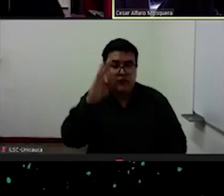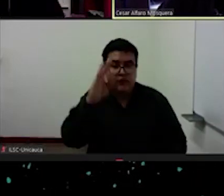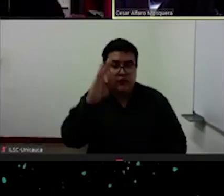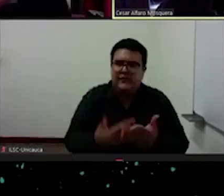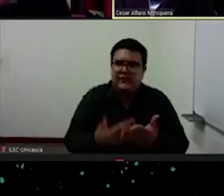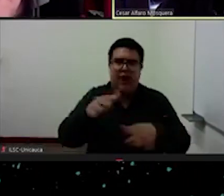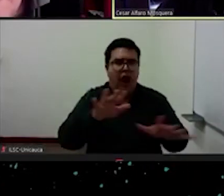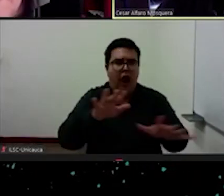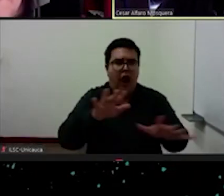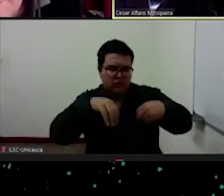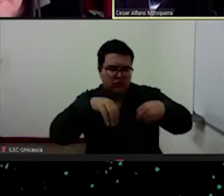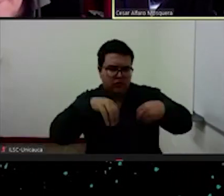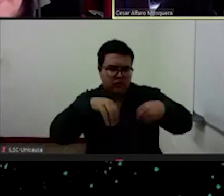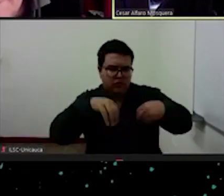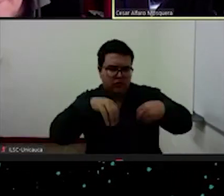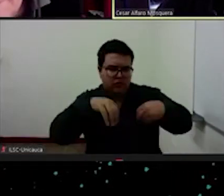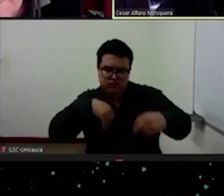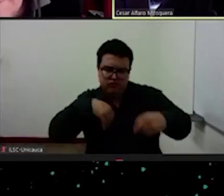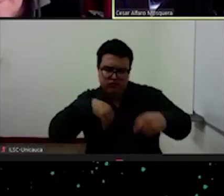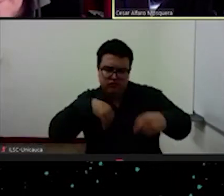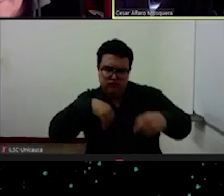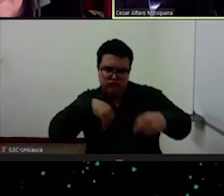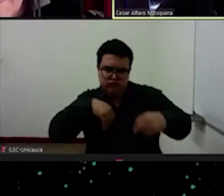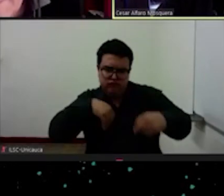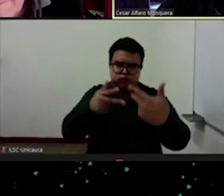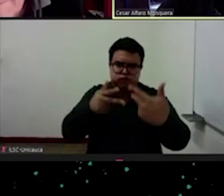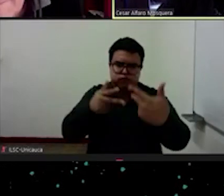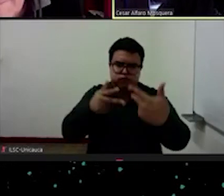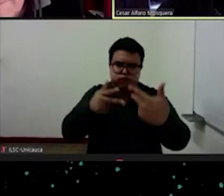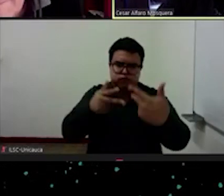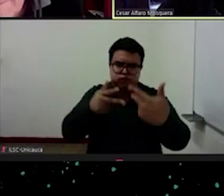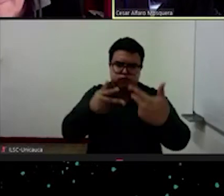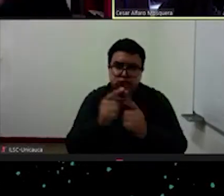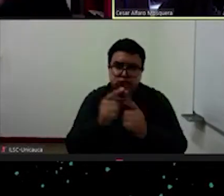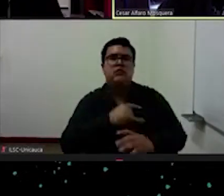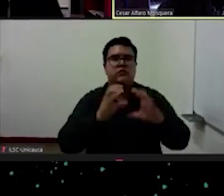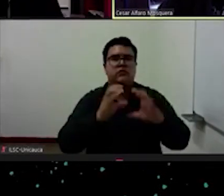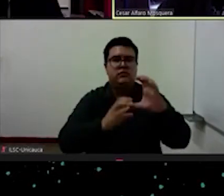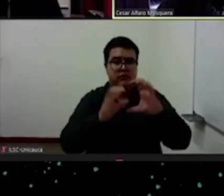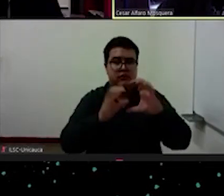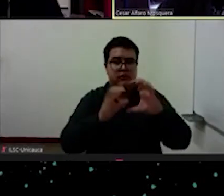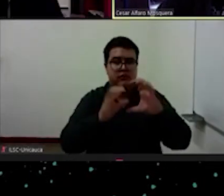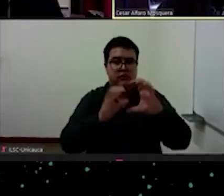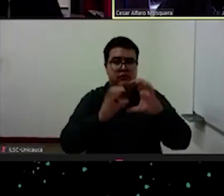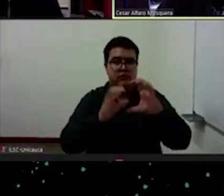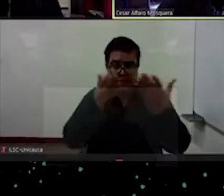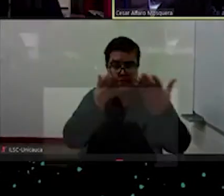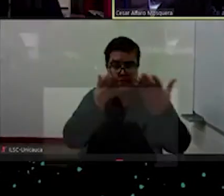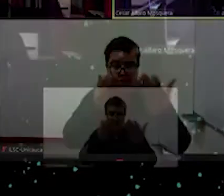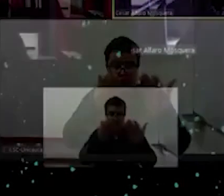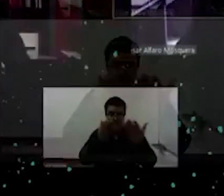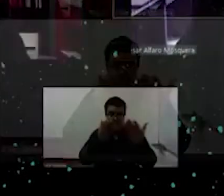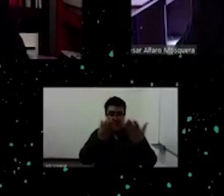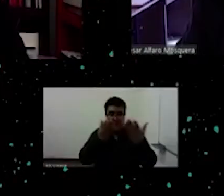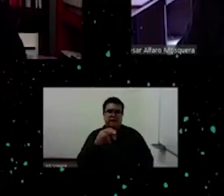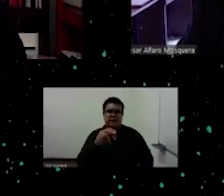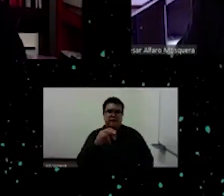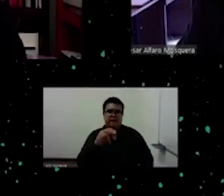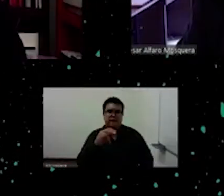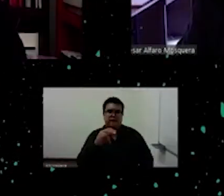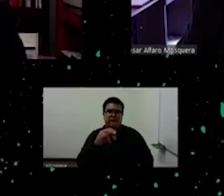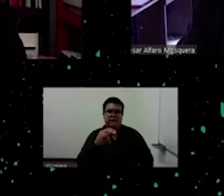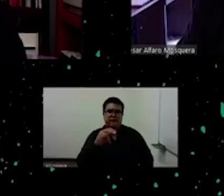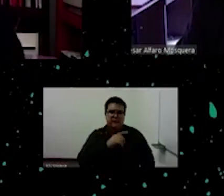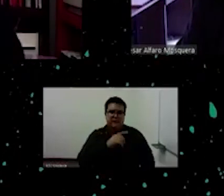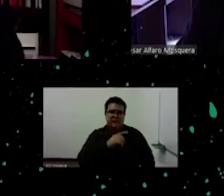este seminario de la Universidad del Cauca. Franco Berardi es doctor en filosofía de la Universidad Alto,